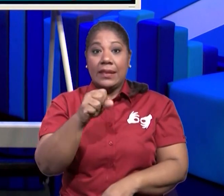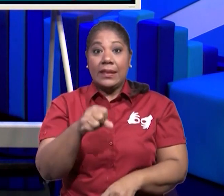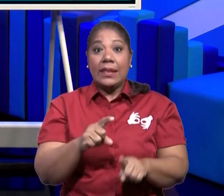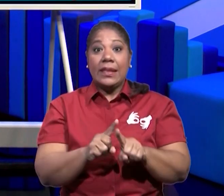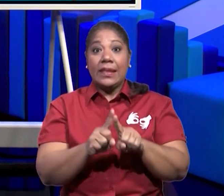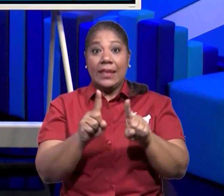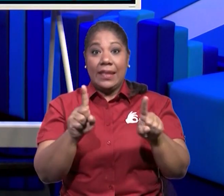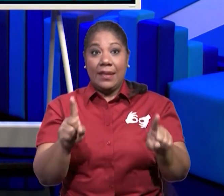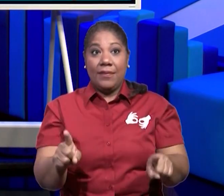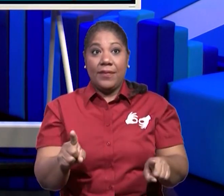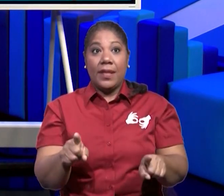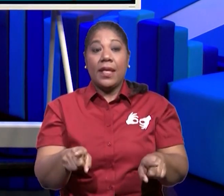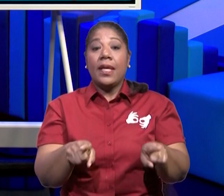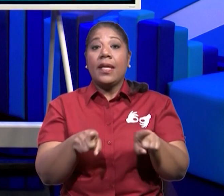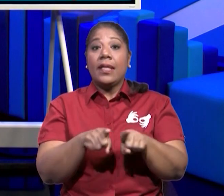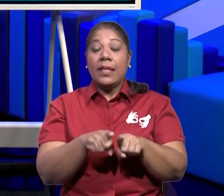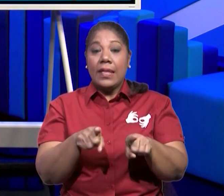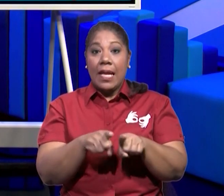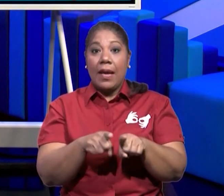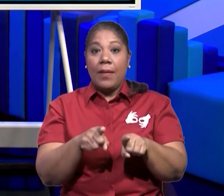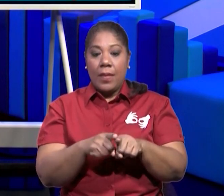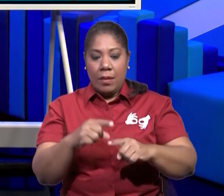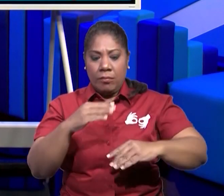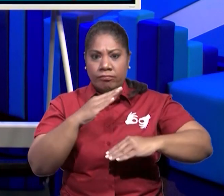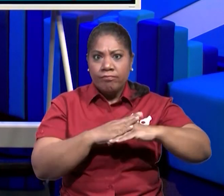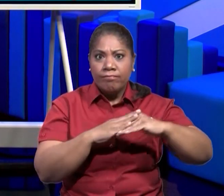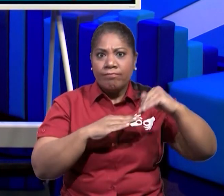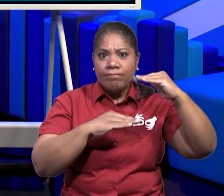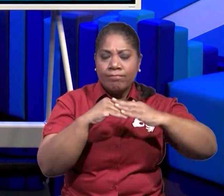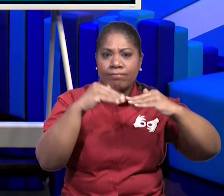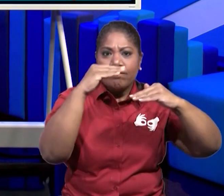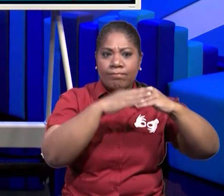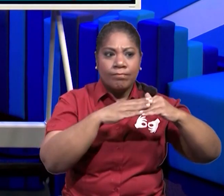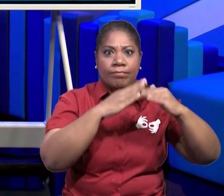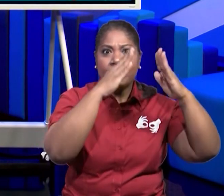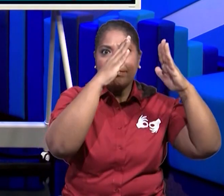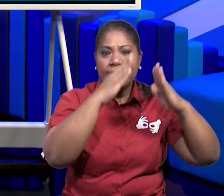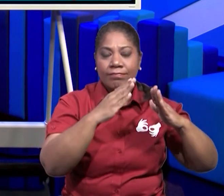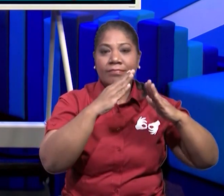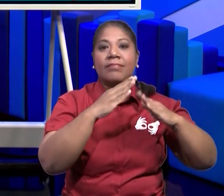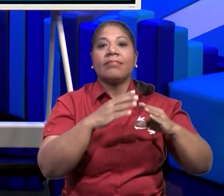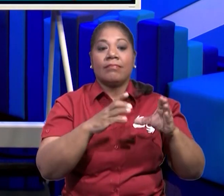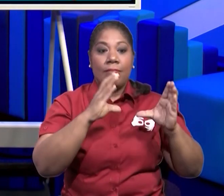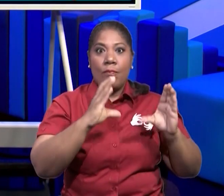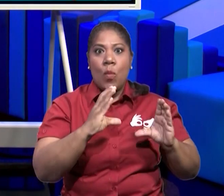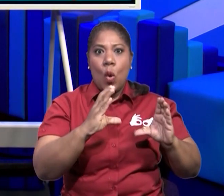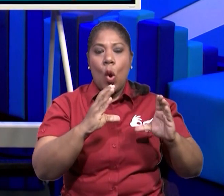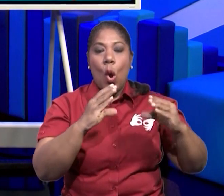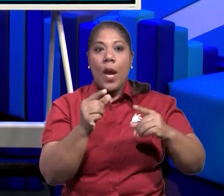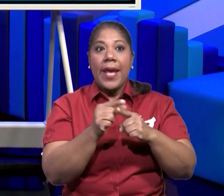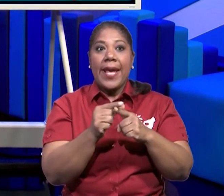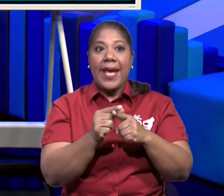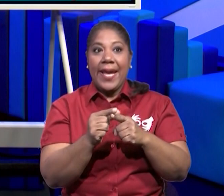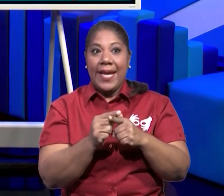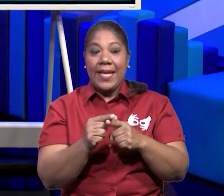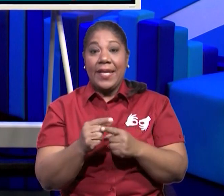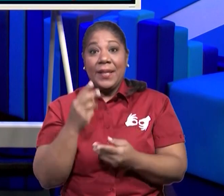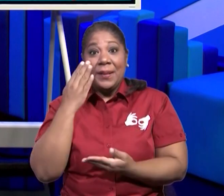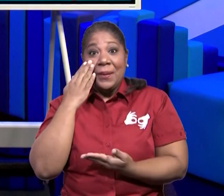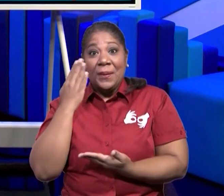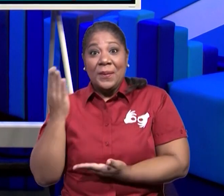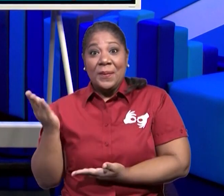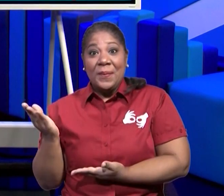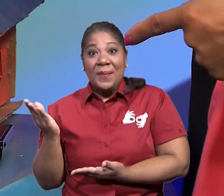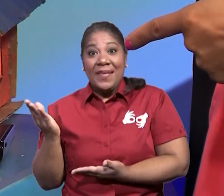Sí, también utilizamos el cemento para construir casas de cemento. Aquí tenemos una